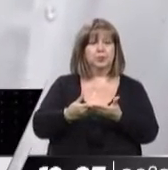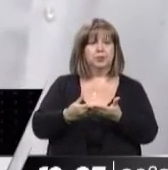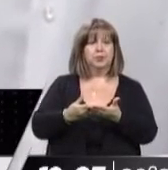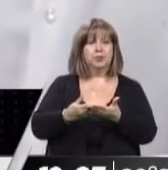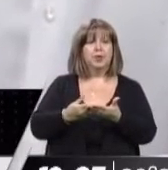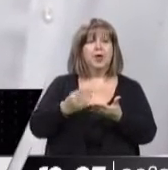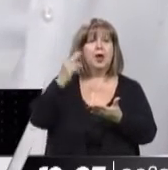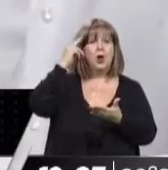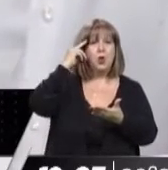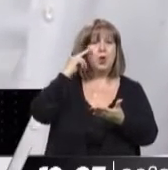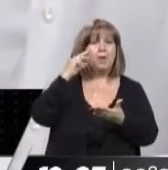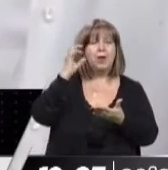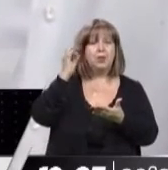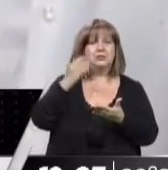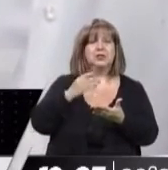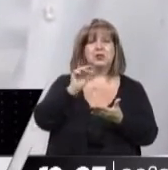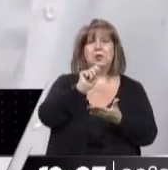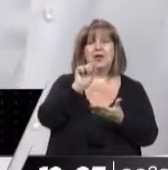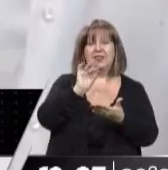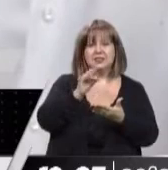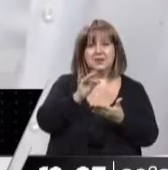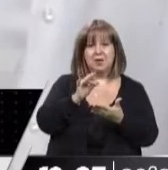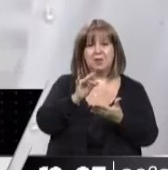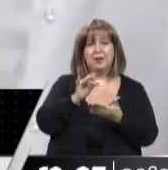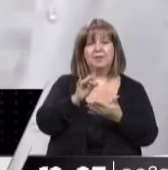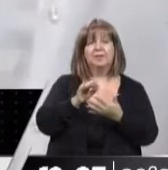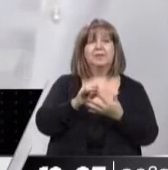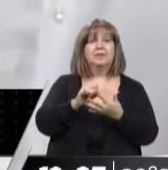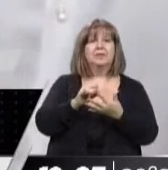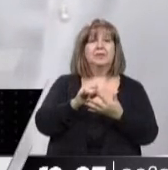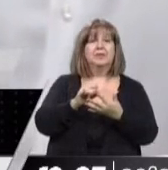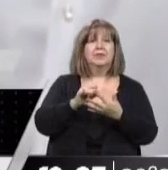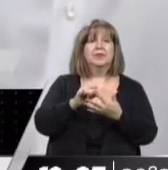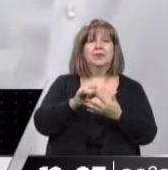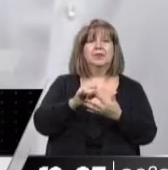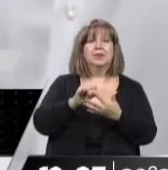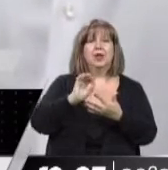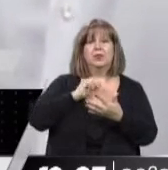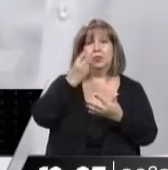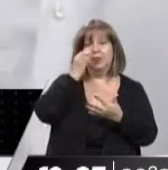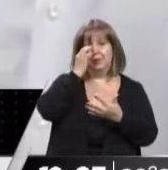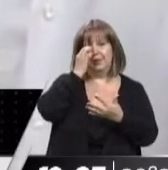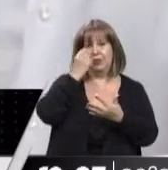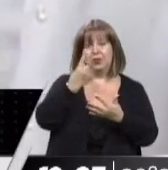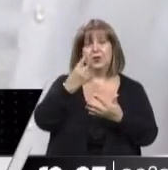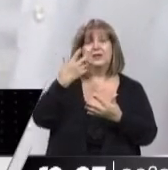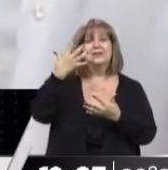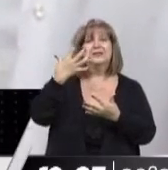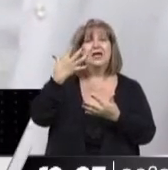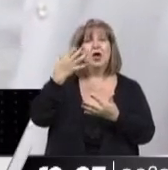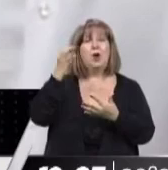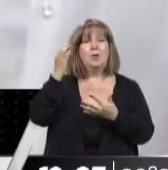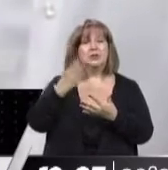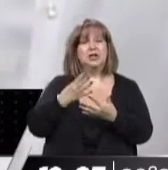para el mes de diciembre en base al salario del diciembre del 2021 y un 5% en enero,